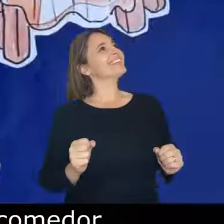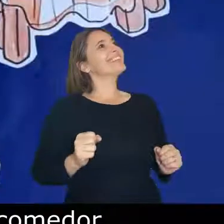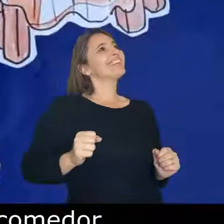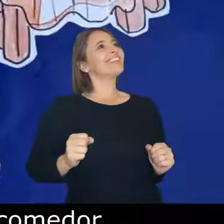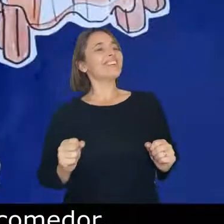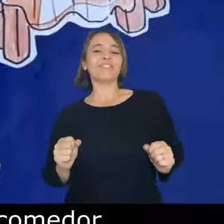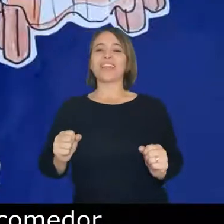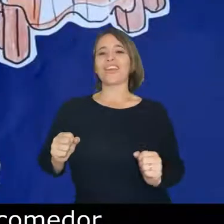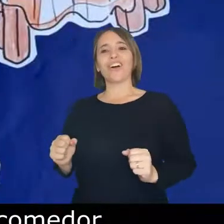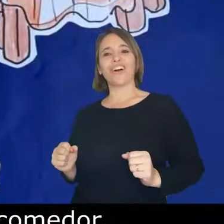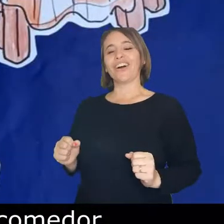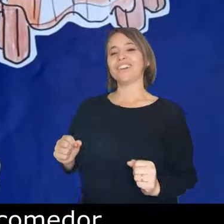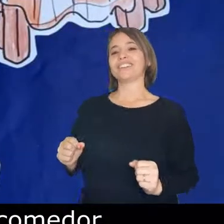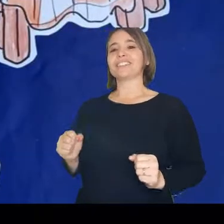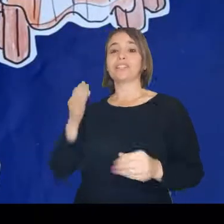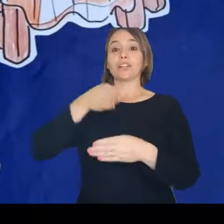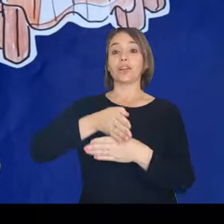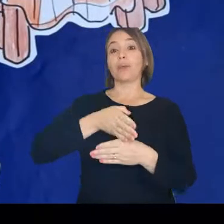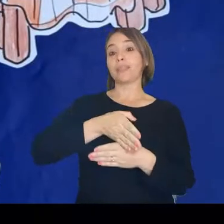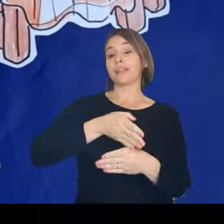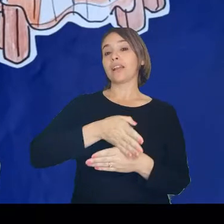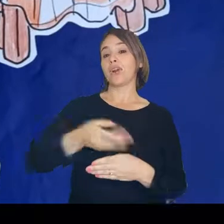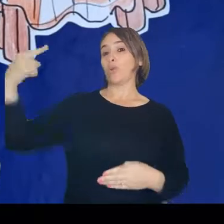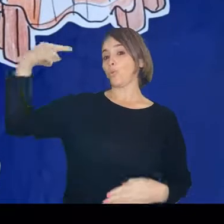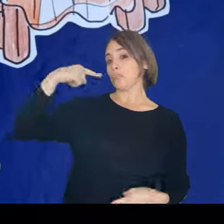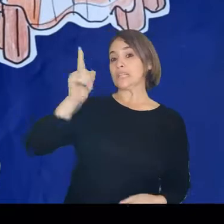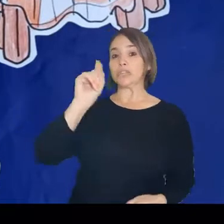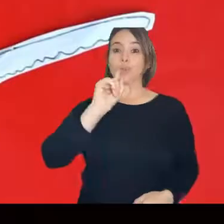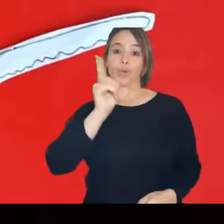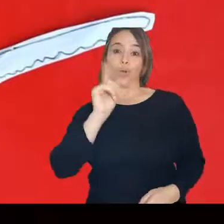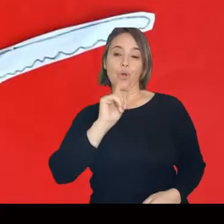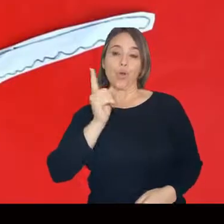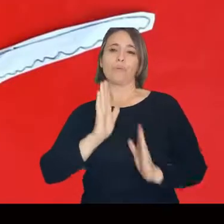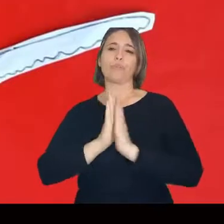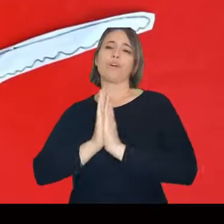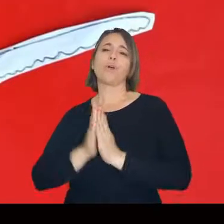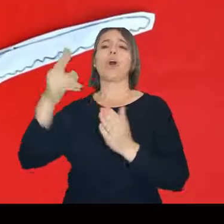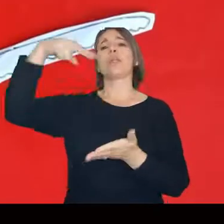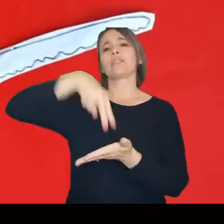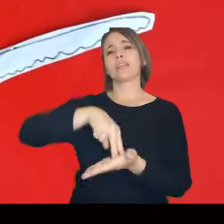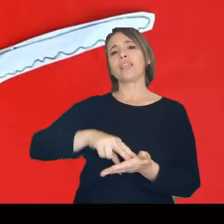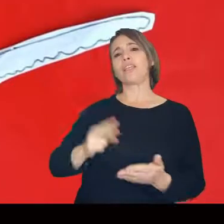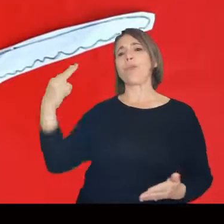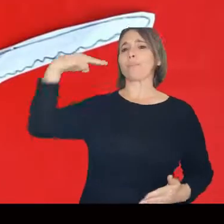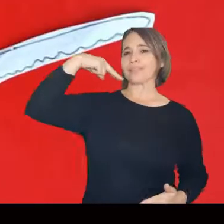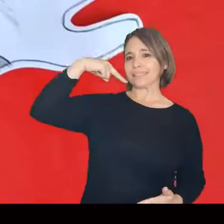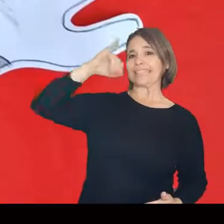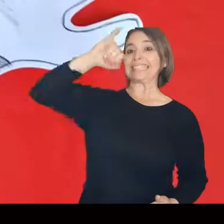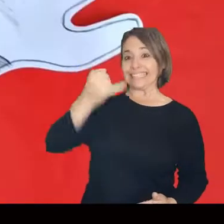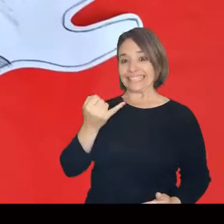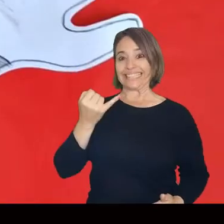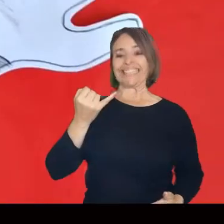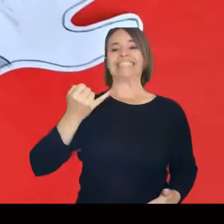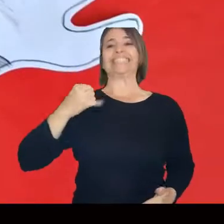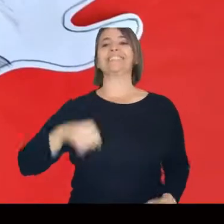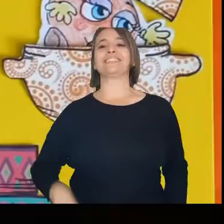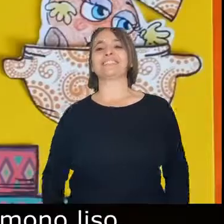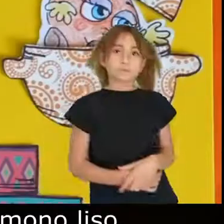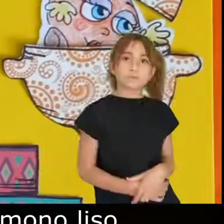la sala al comedor No me tires con cuchillo Tírame con tenedor